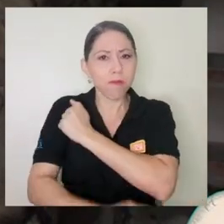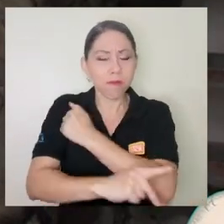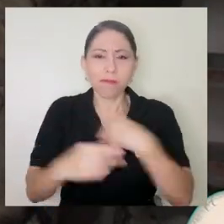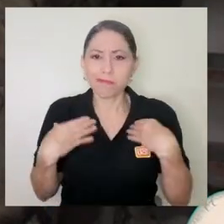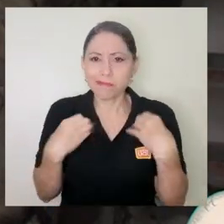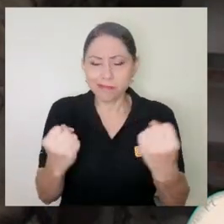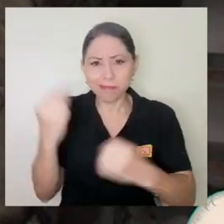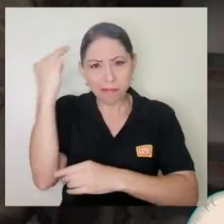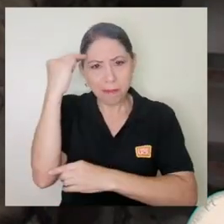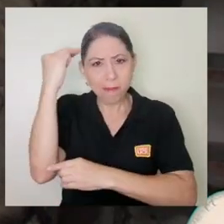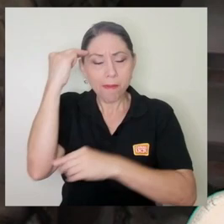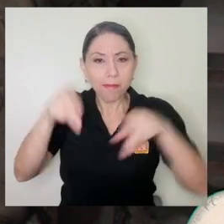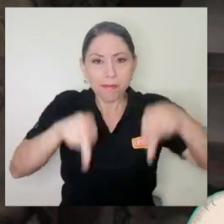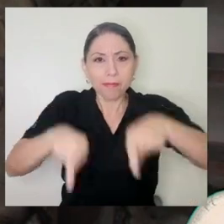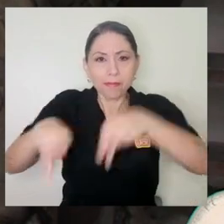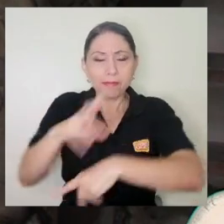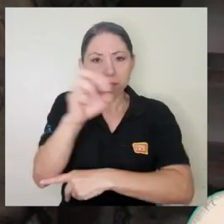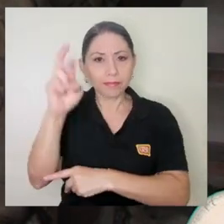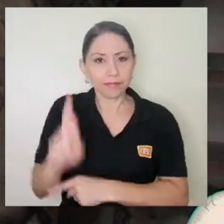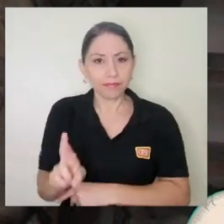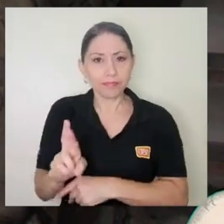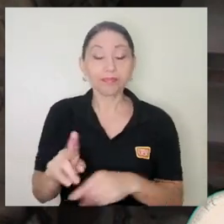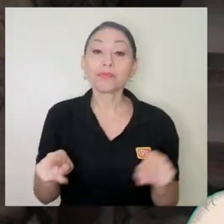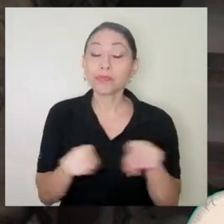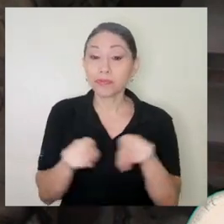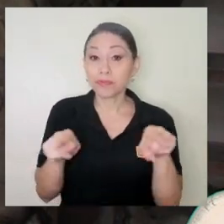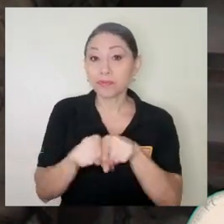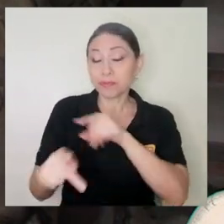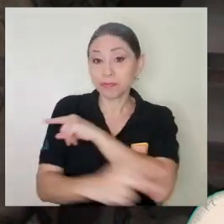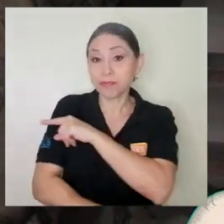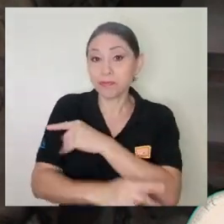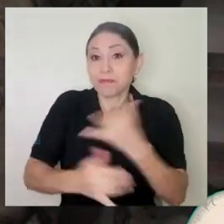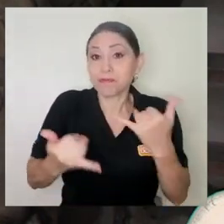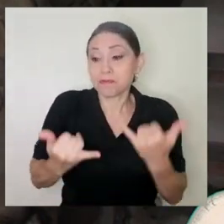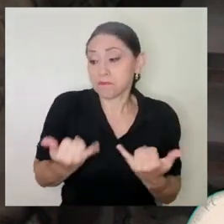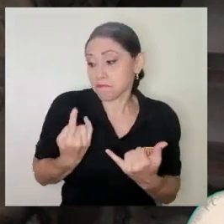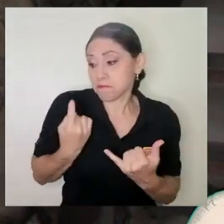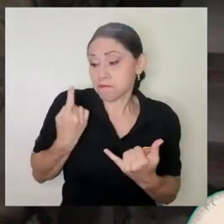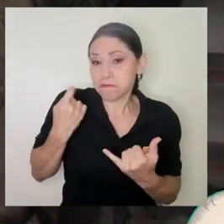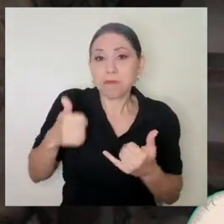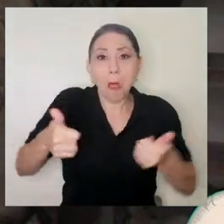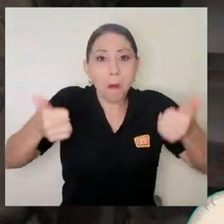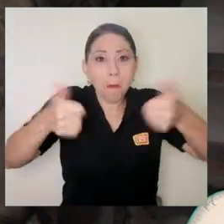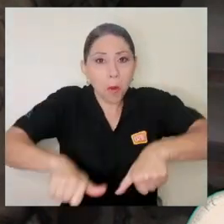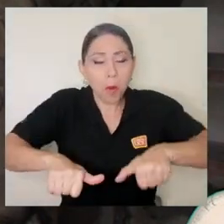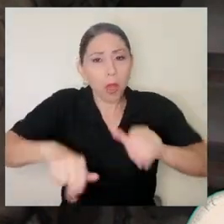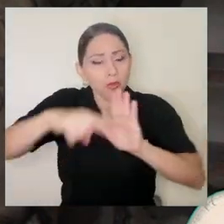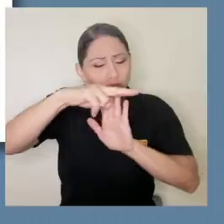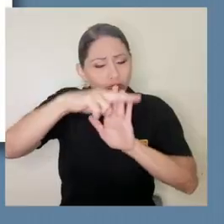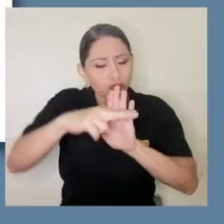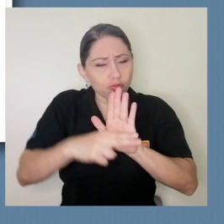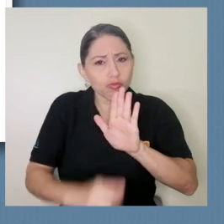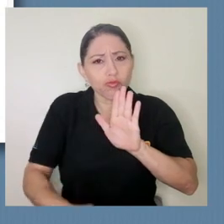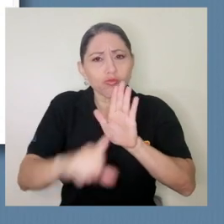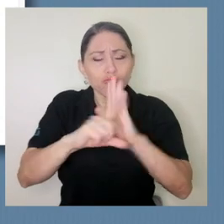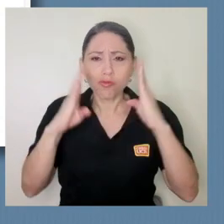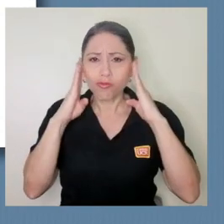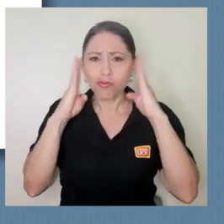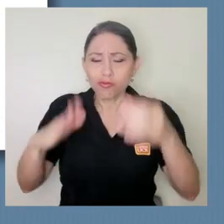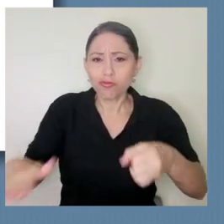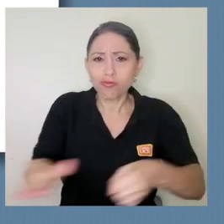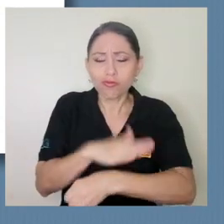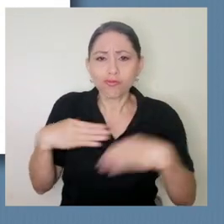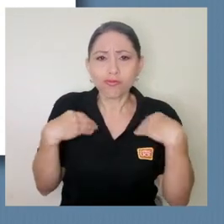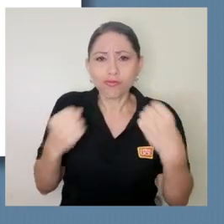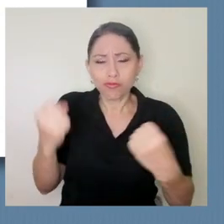mental de la población costarricense. Pero además, el país ha aprobado recientemente una norma de atención integral de salud mental